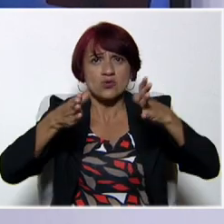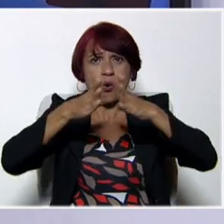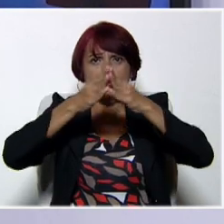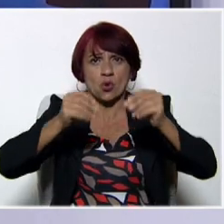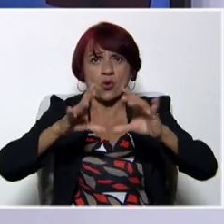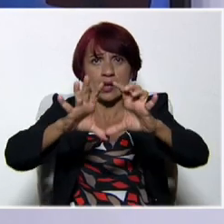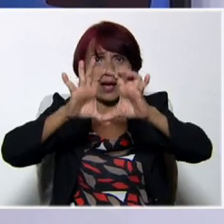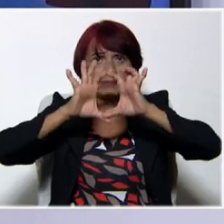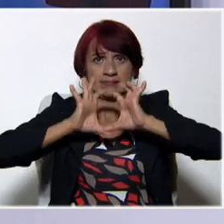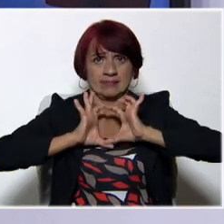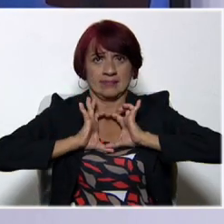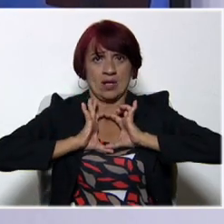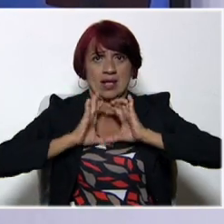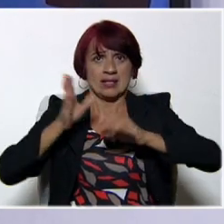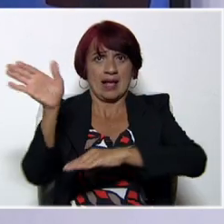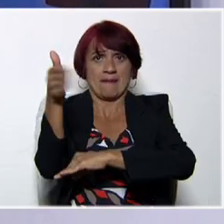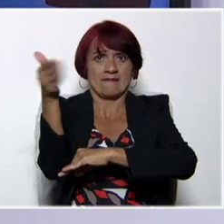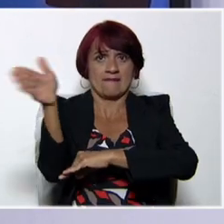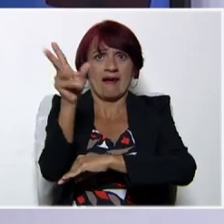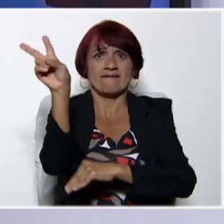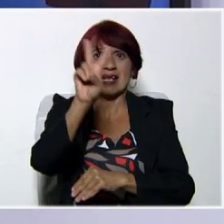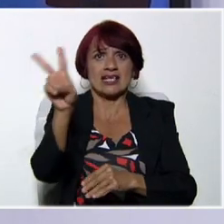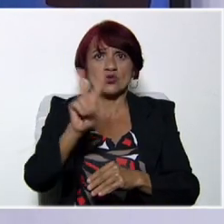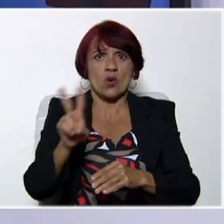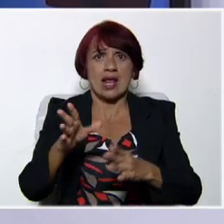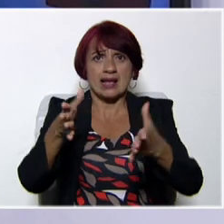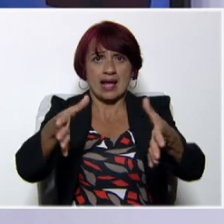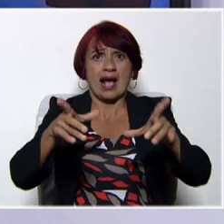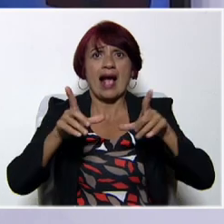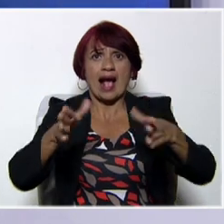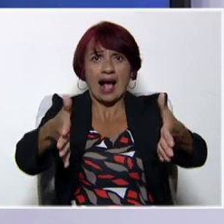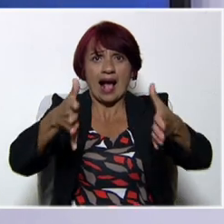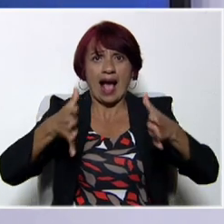una compatriota gana este premio.